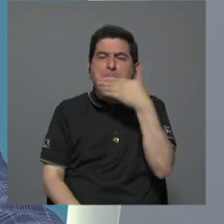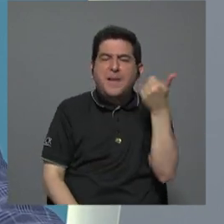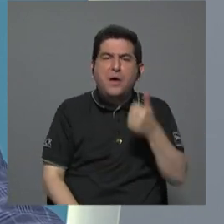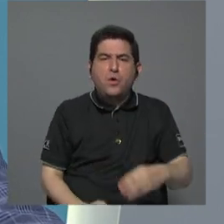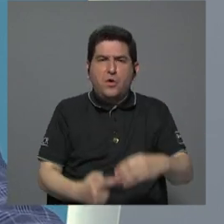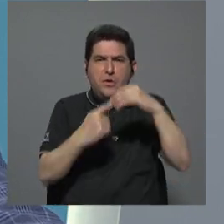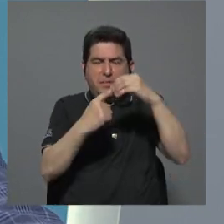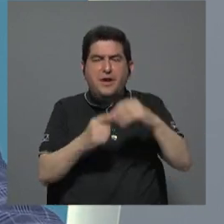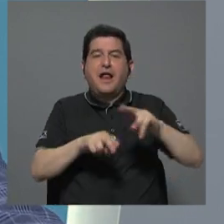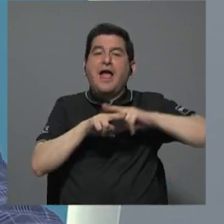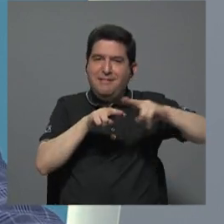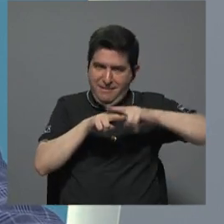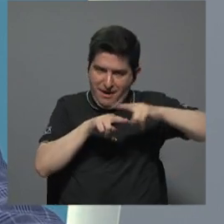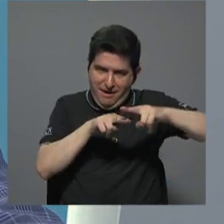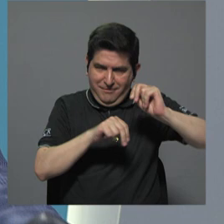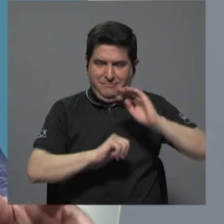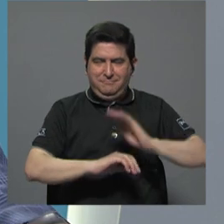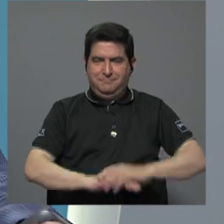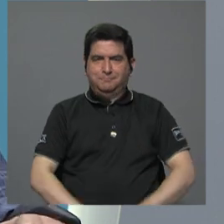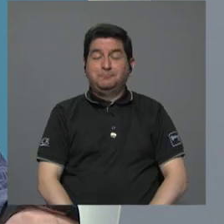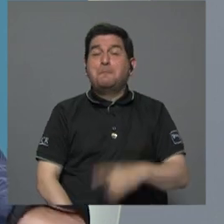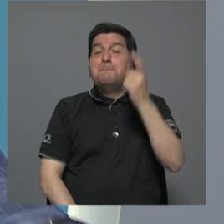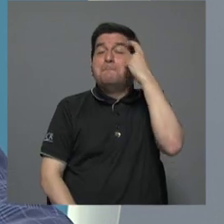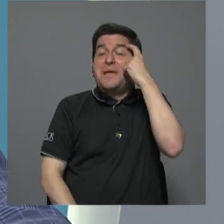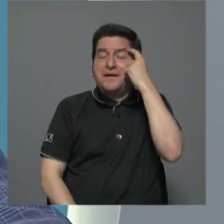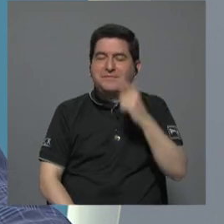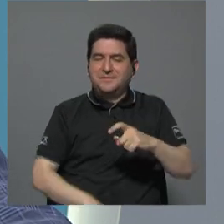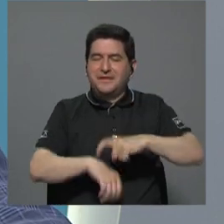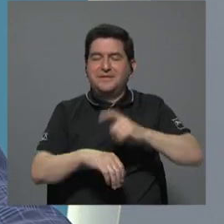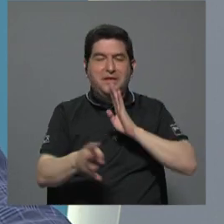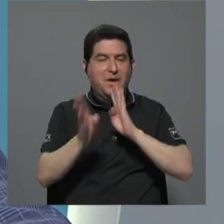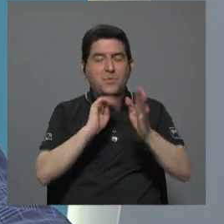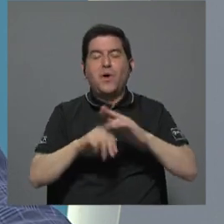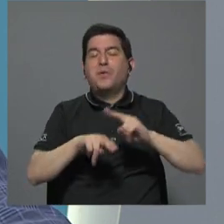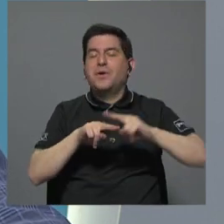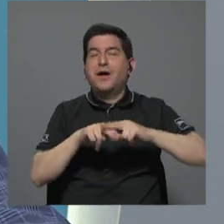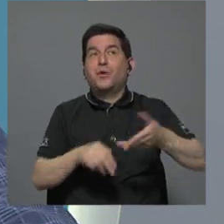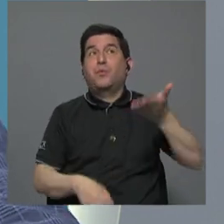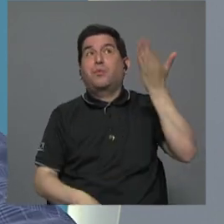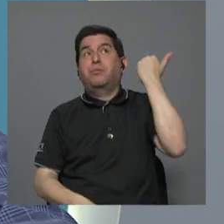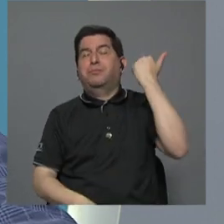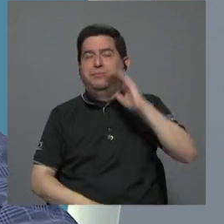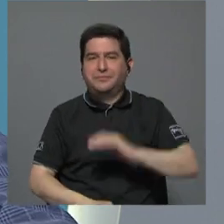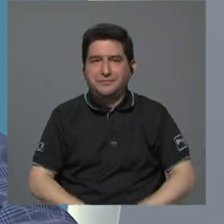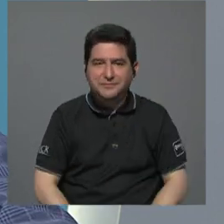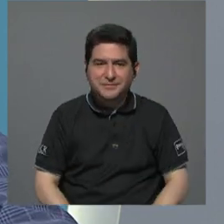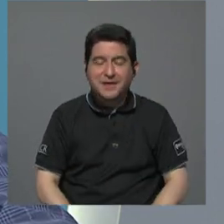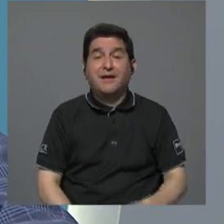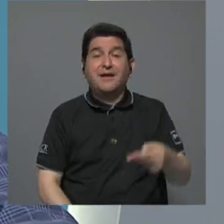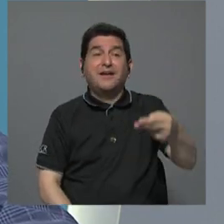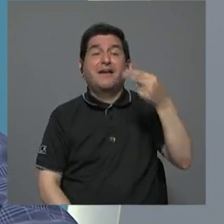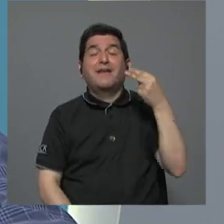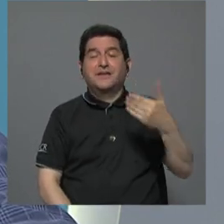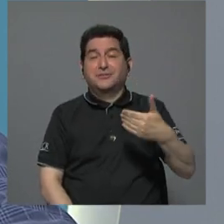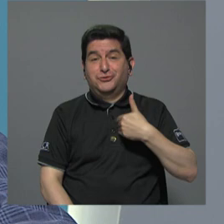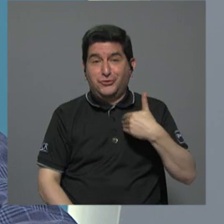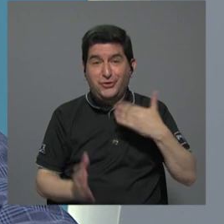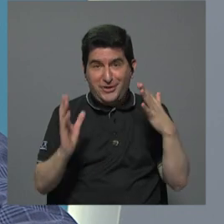priorizar con el ferrocarril. imagínese desde cuándo venimos hablando de ferrocarriles, ¿verdad? Sí. Y toda esta historia de